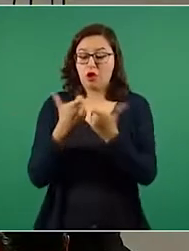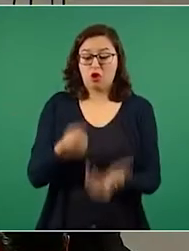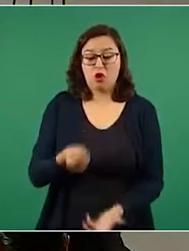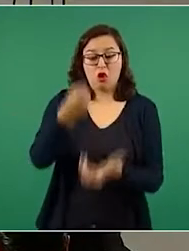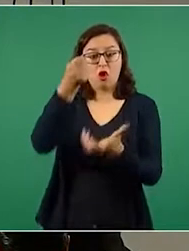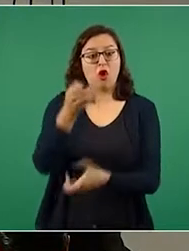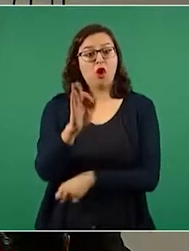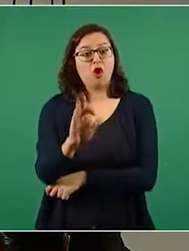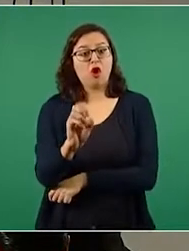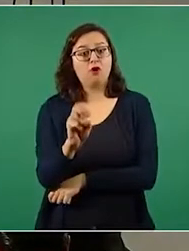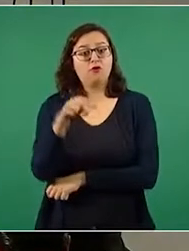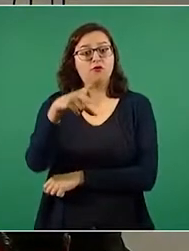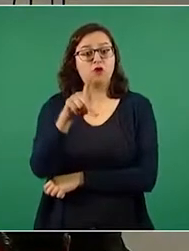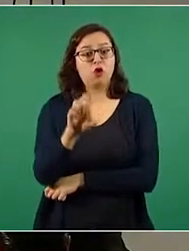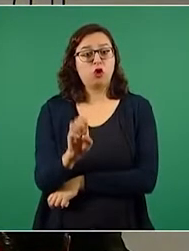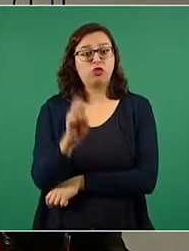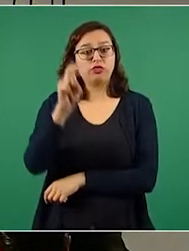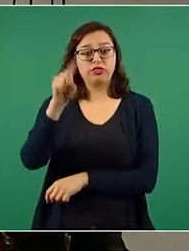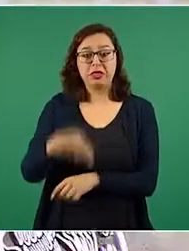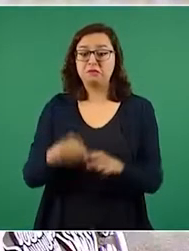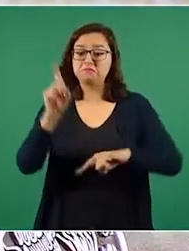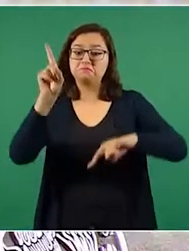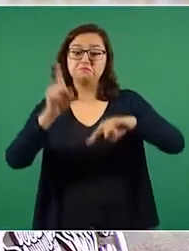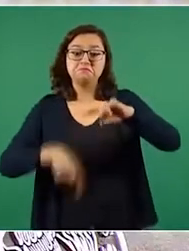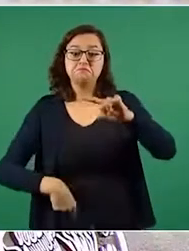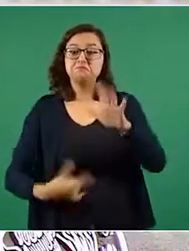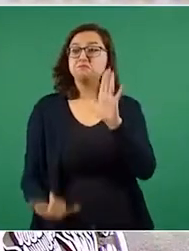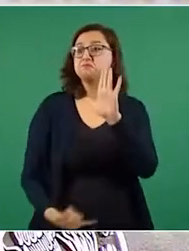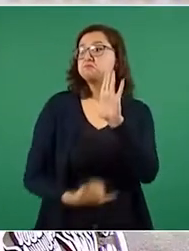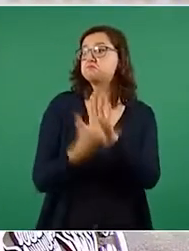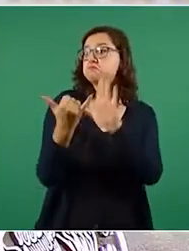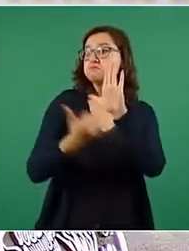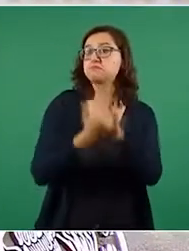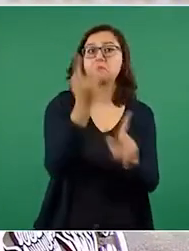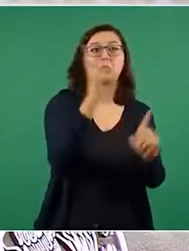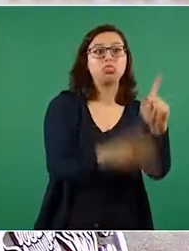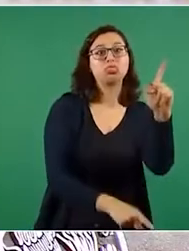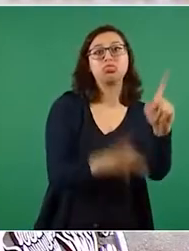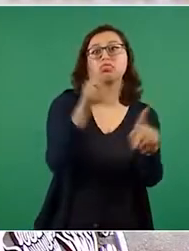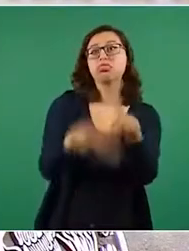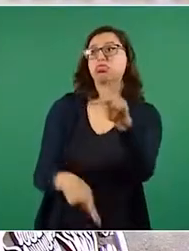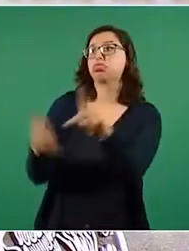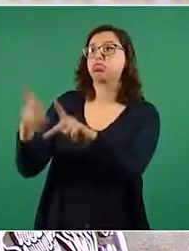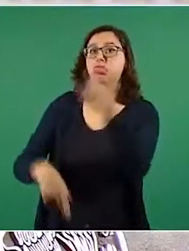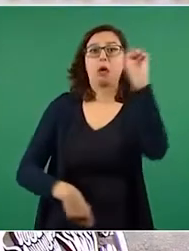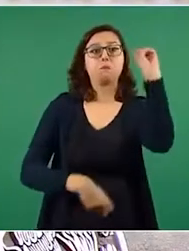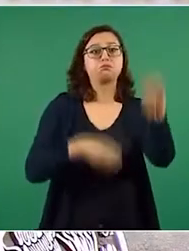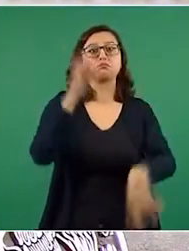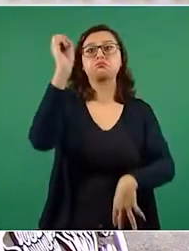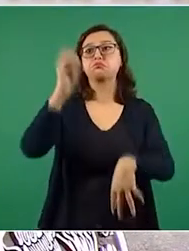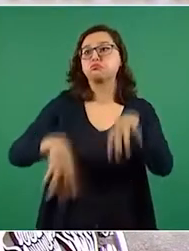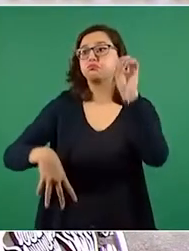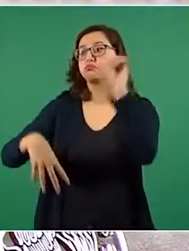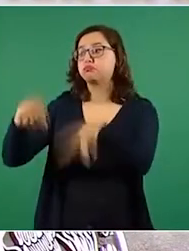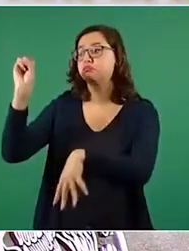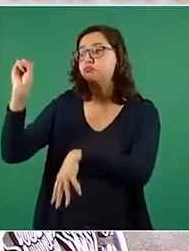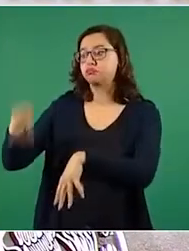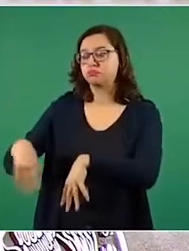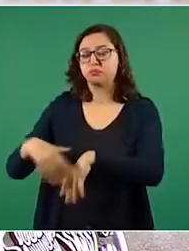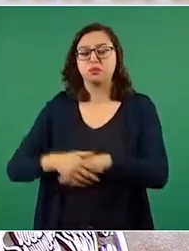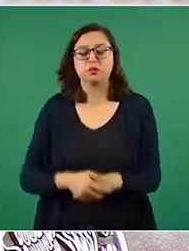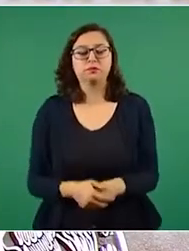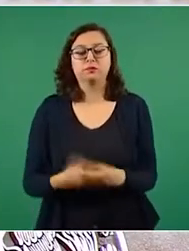En la edición del primero de agosto pasado, el periódico Reforma publicó una portada titulada